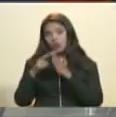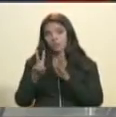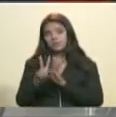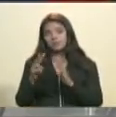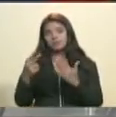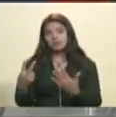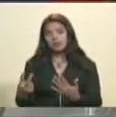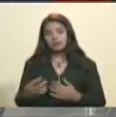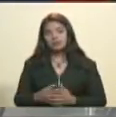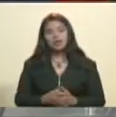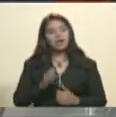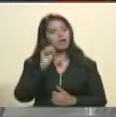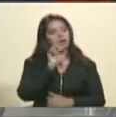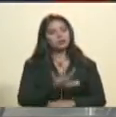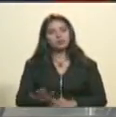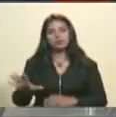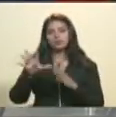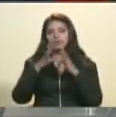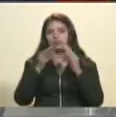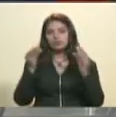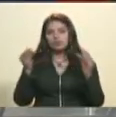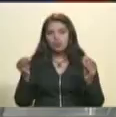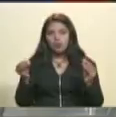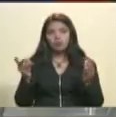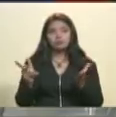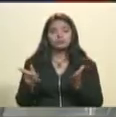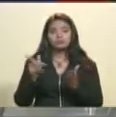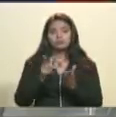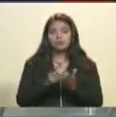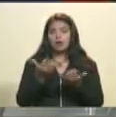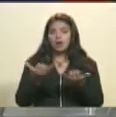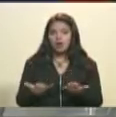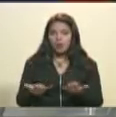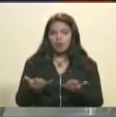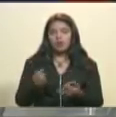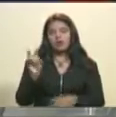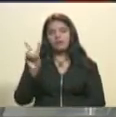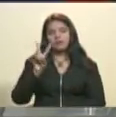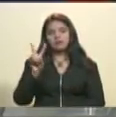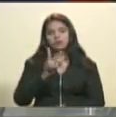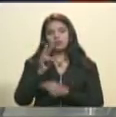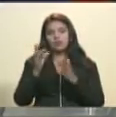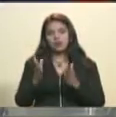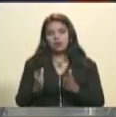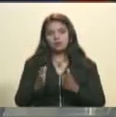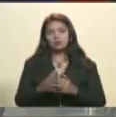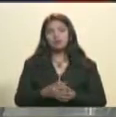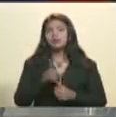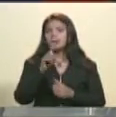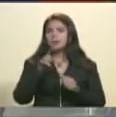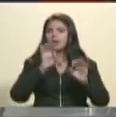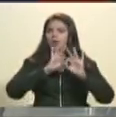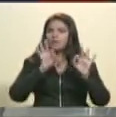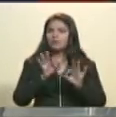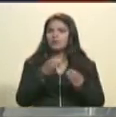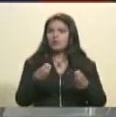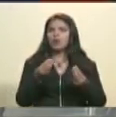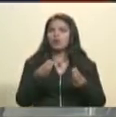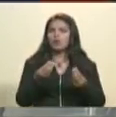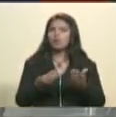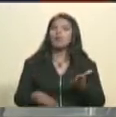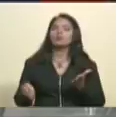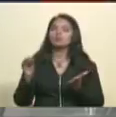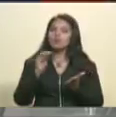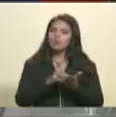a todos los sectores que hacen vida en la derecha venezolana. Y la forma como una y otra